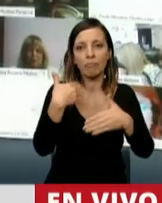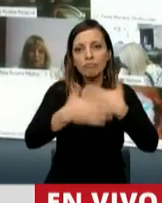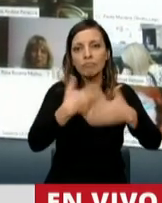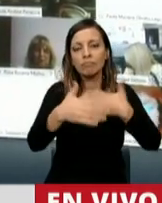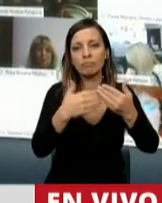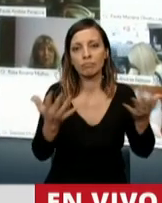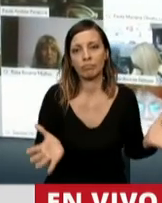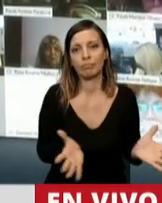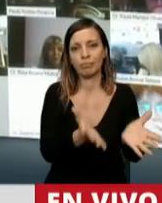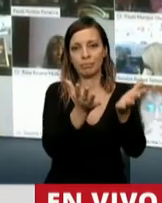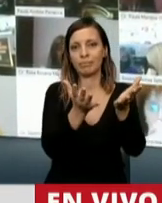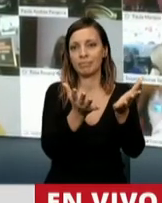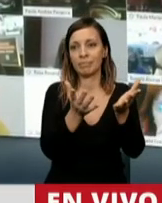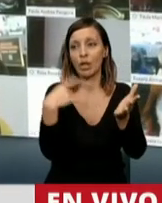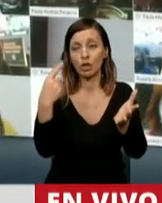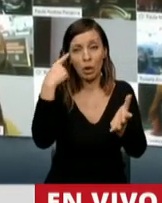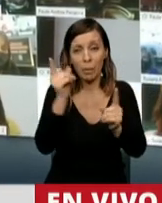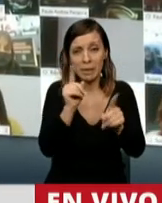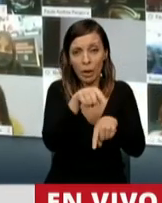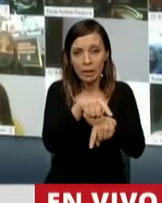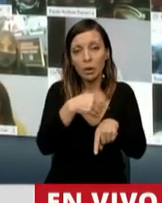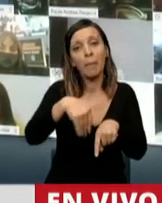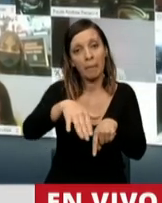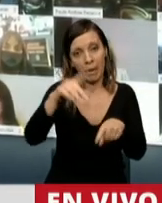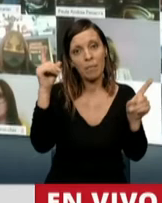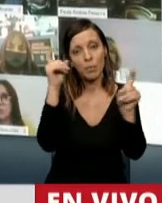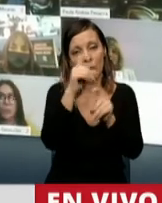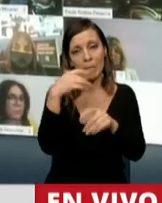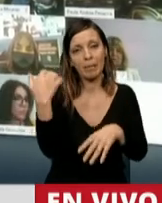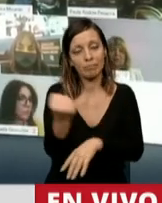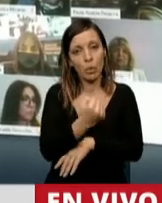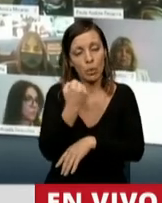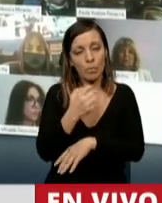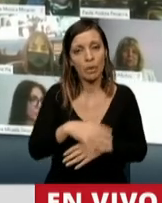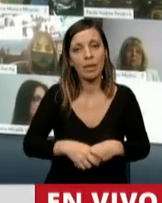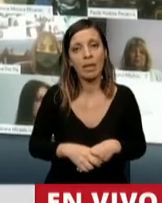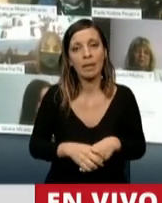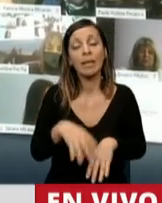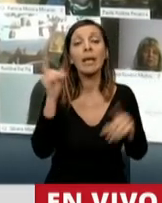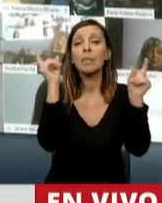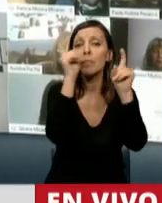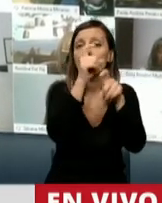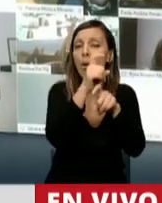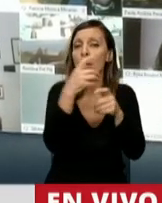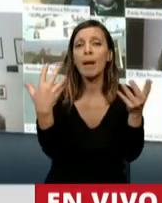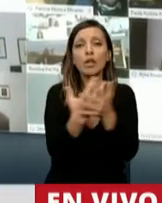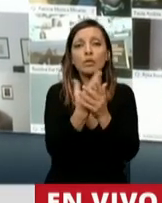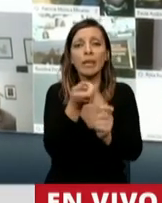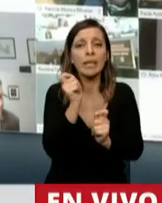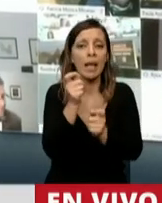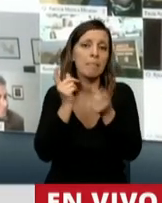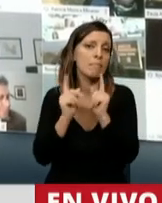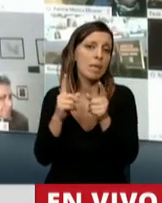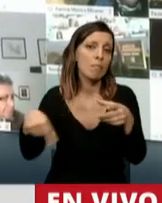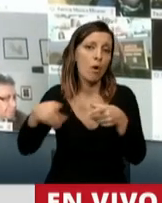vamos a tener un grave problema. Y por supuesto ese grave problema los van a tener y lo van a sufrir siempre los mismos, los que menos